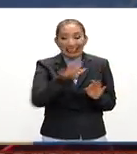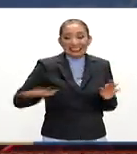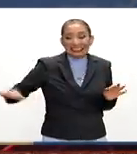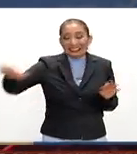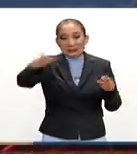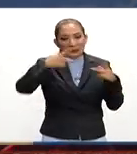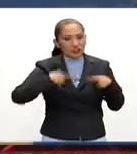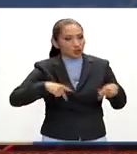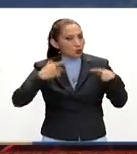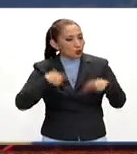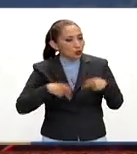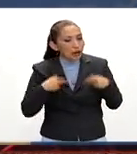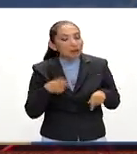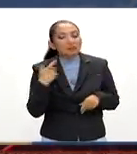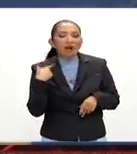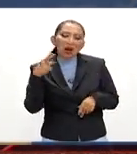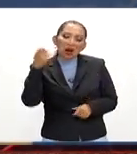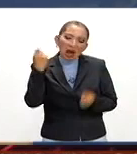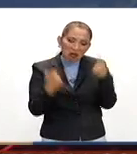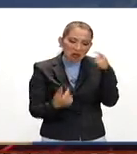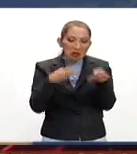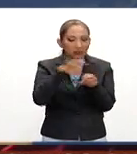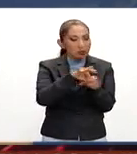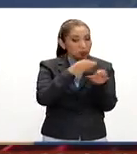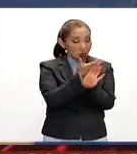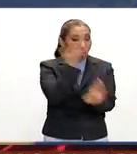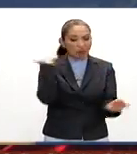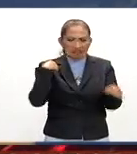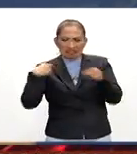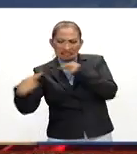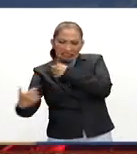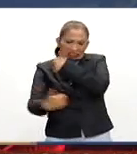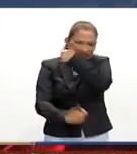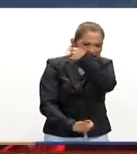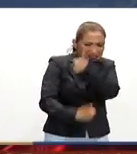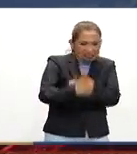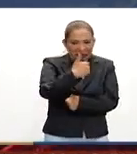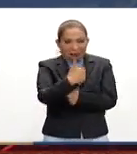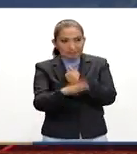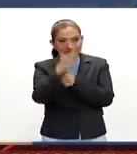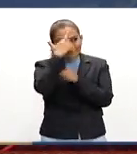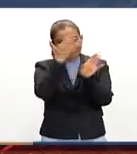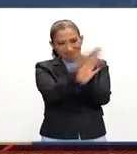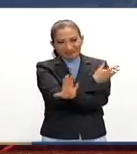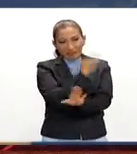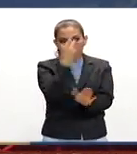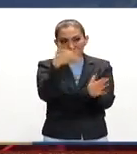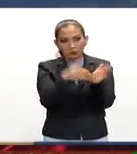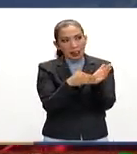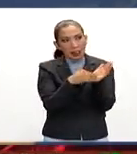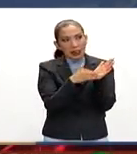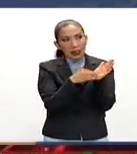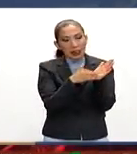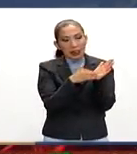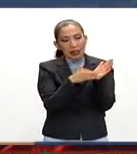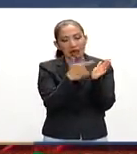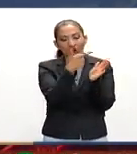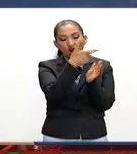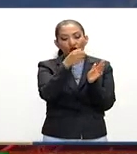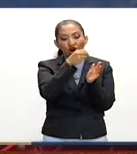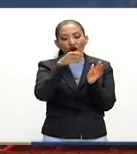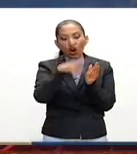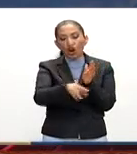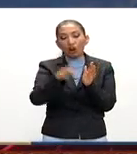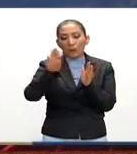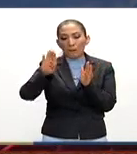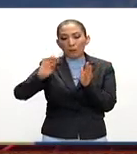colectivo, aunque ha habido elecciones sumamente disputadas. Basta recordar en el año 2000 la de Albert Gore contra George